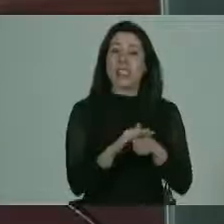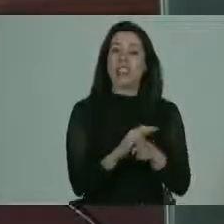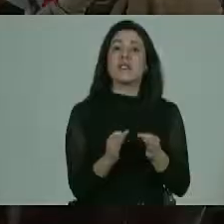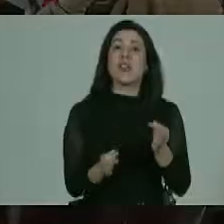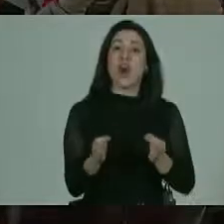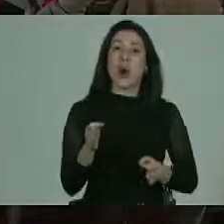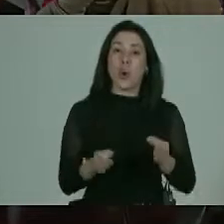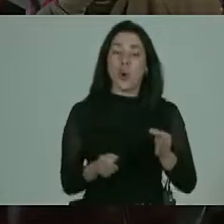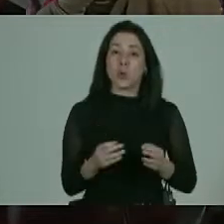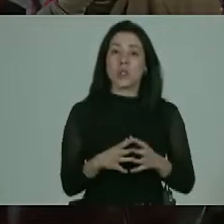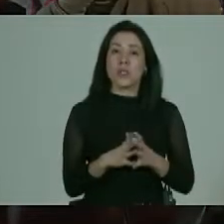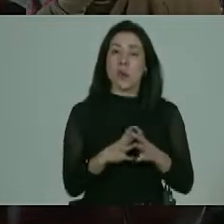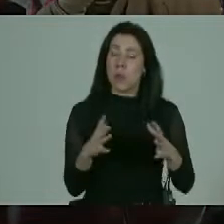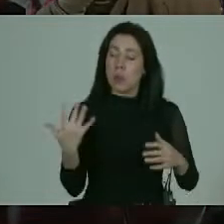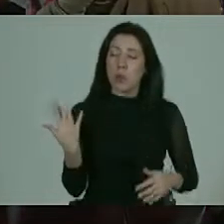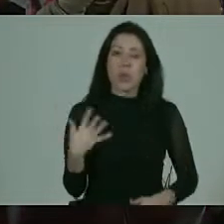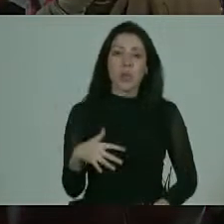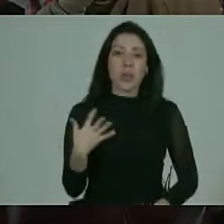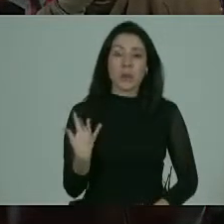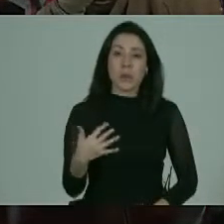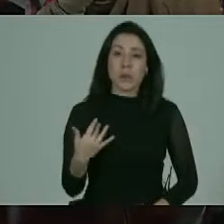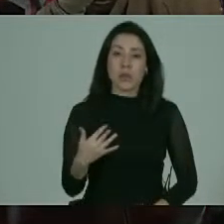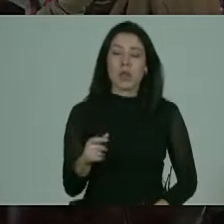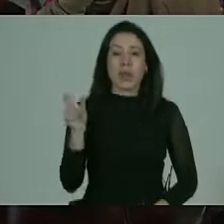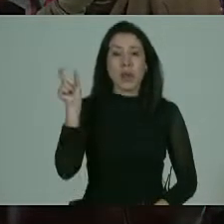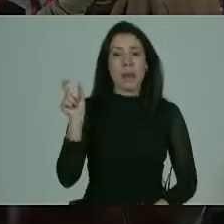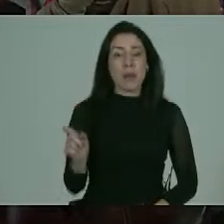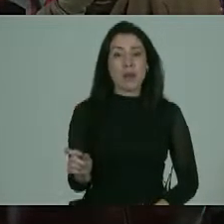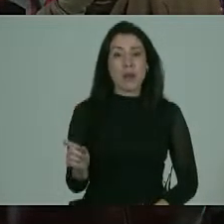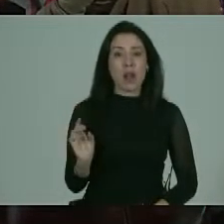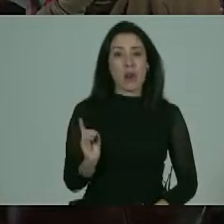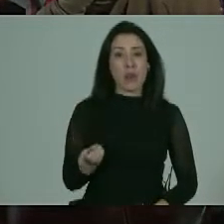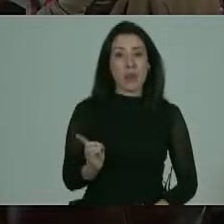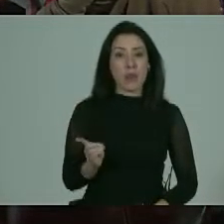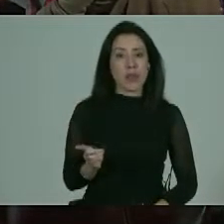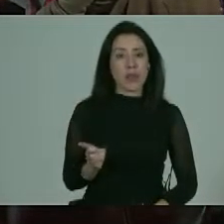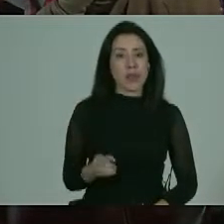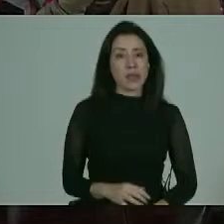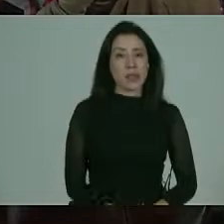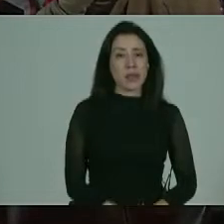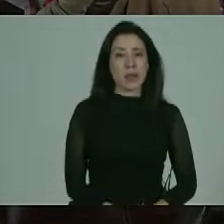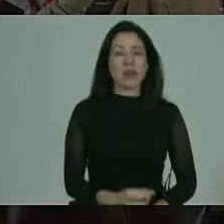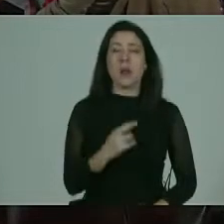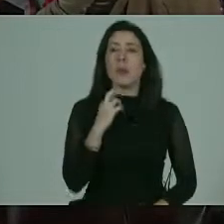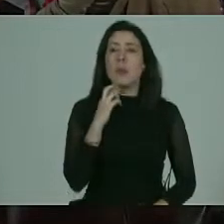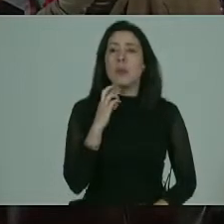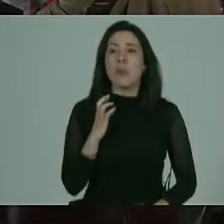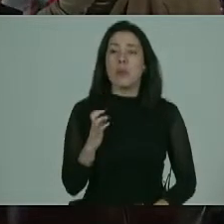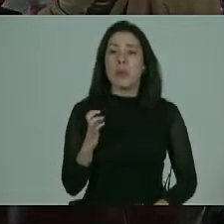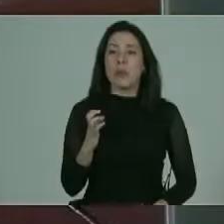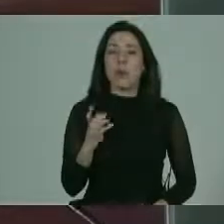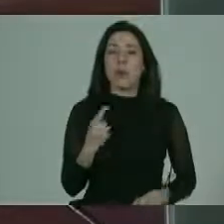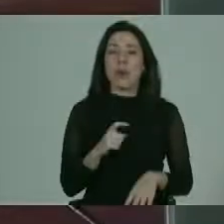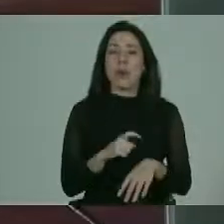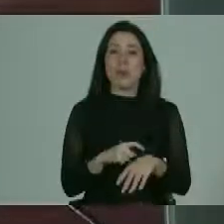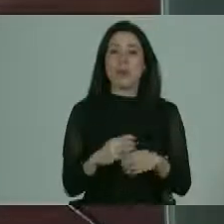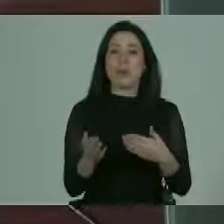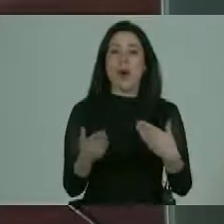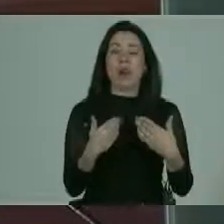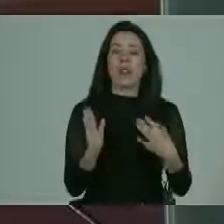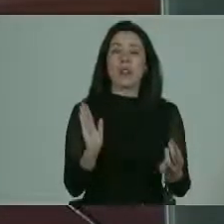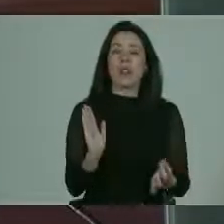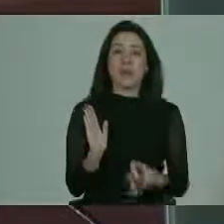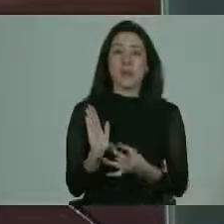justicia extremadamente importante en las personas con discapacidad ¿por qué hay una instancia a veces de